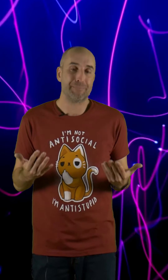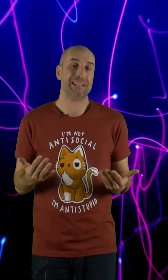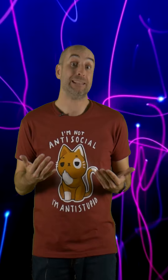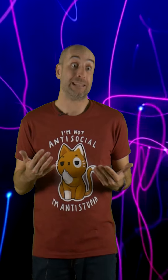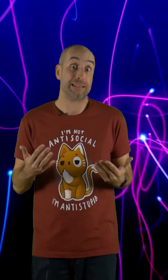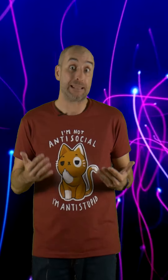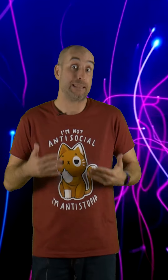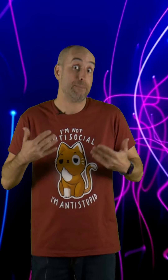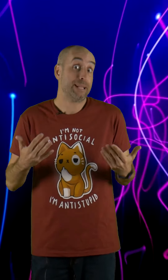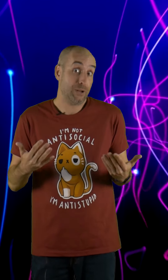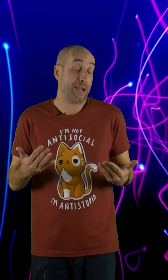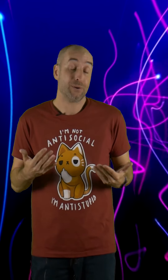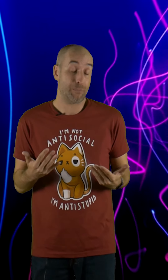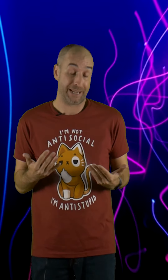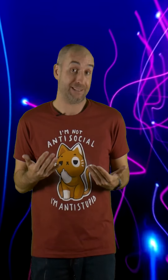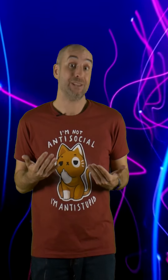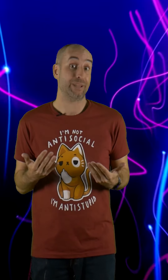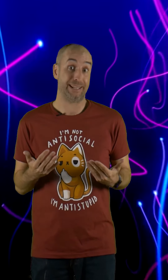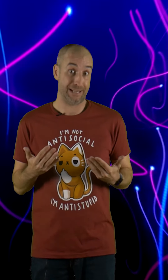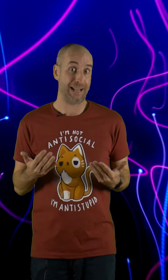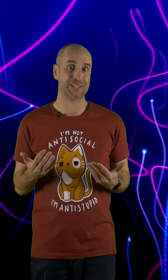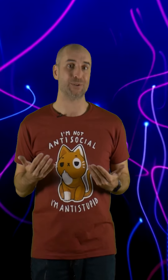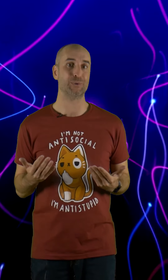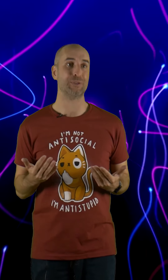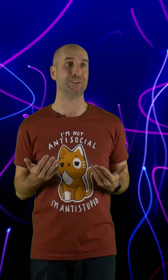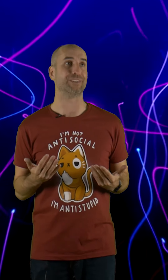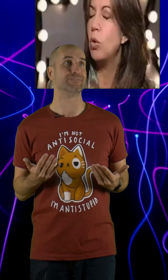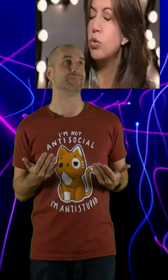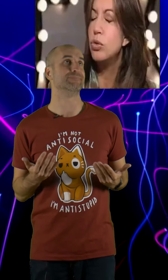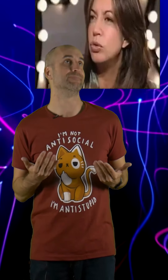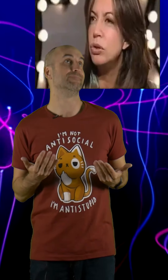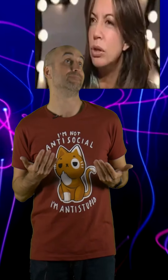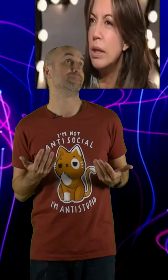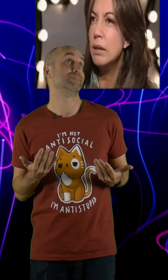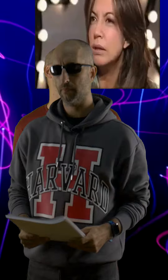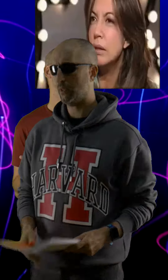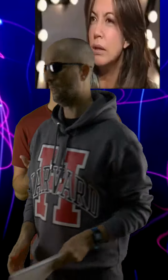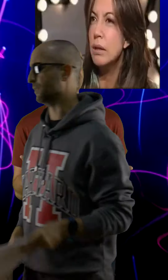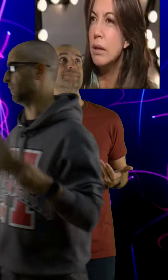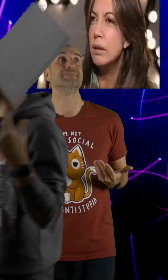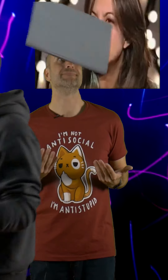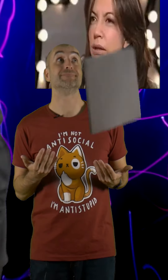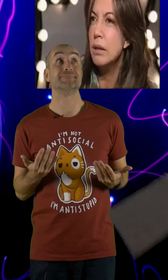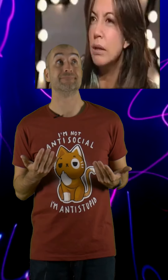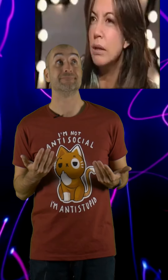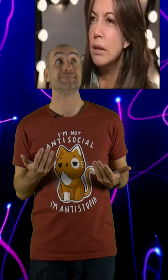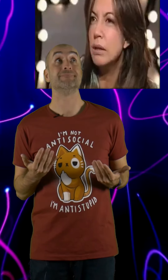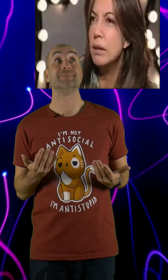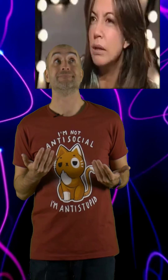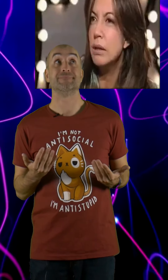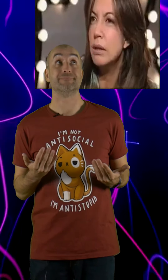mágicamente en diciembre lo han convertido en la solución. ¡Hostia! Va a tomar por culo.